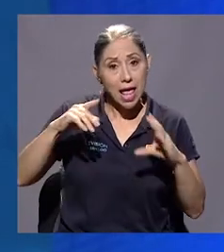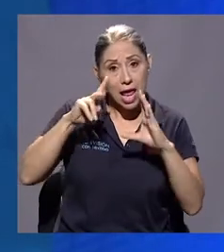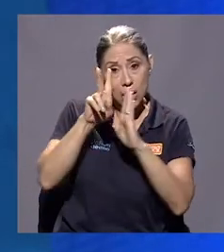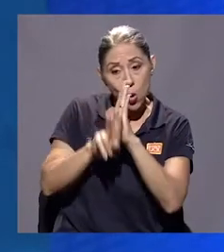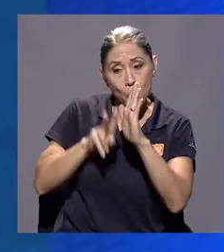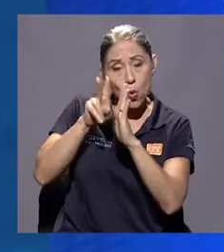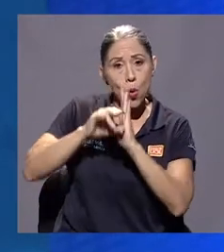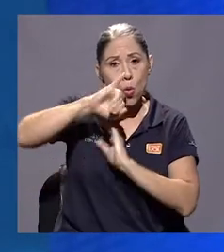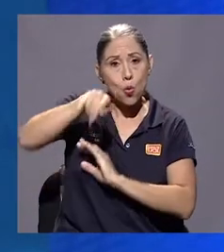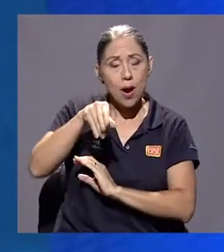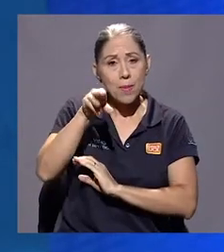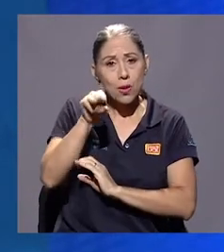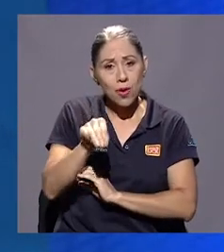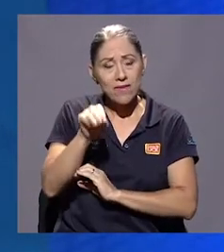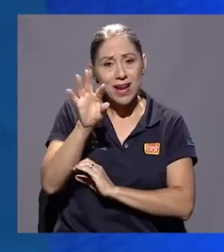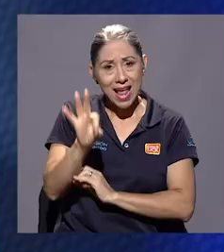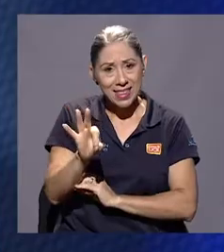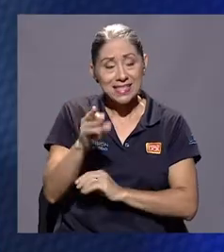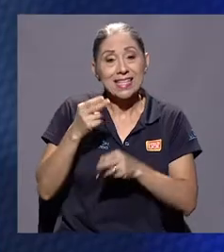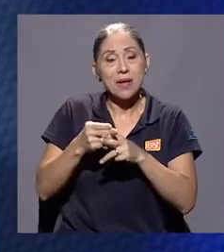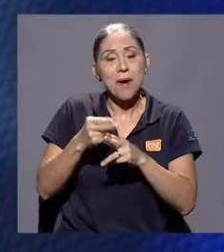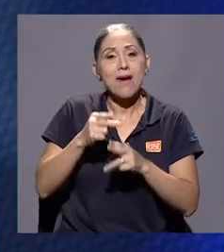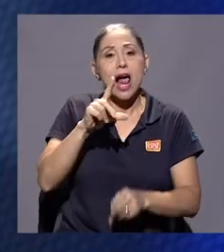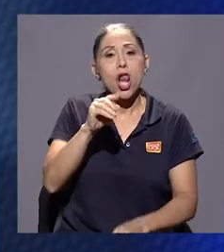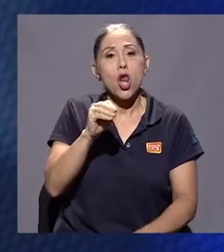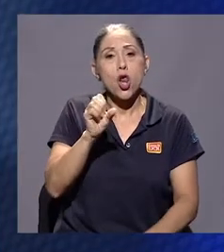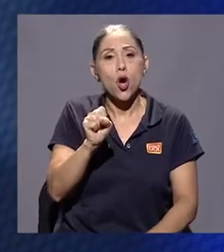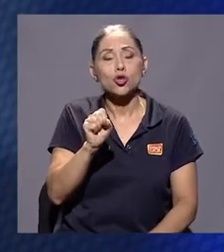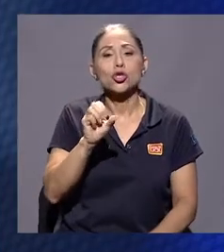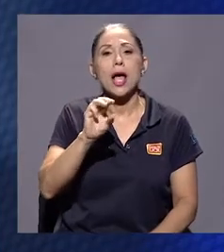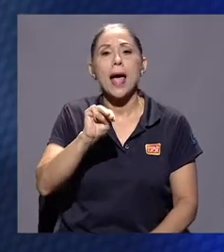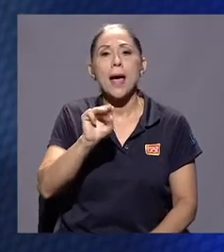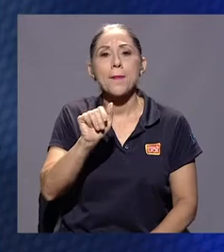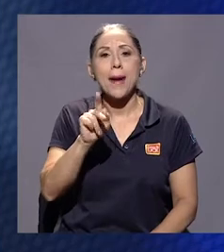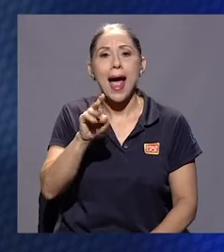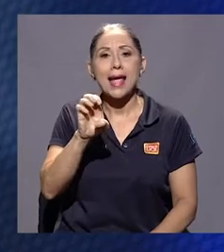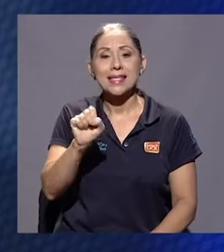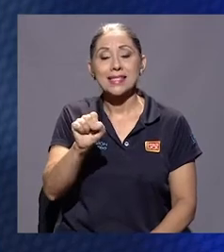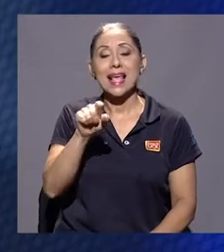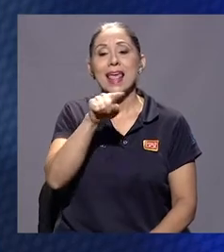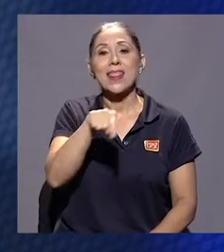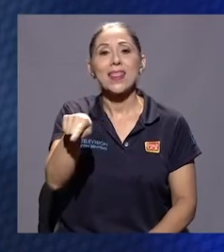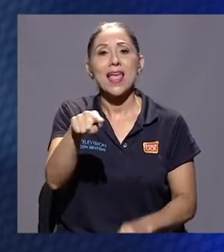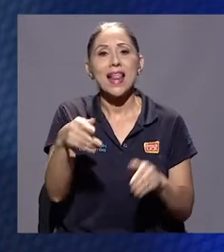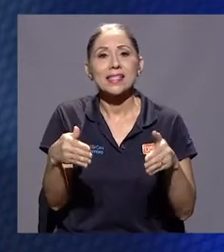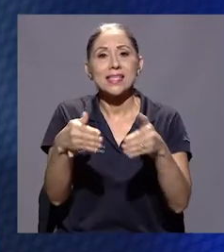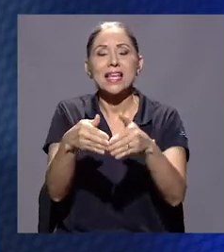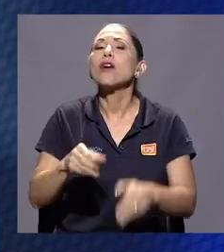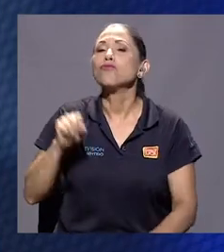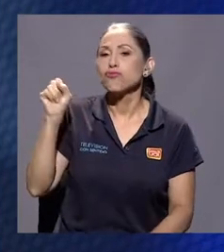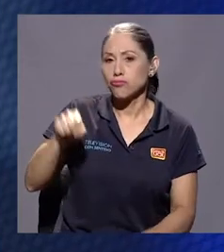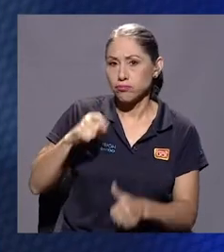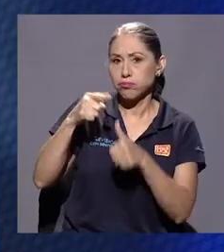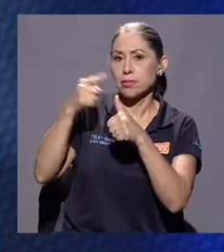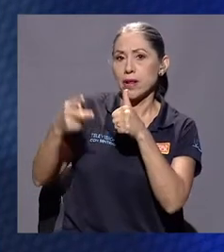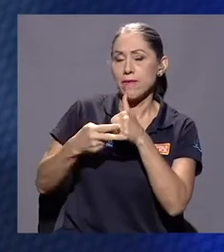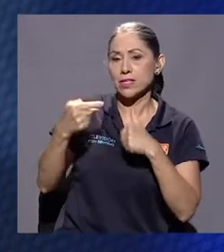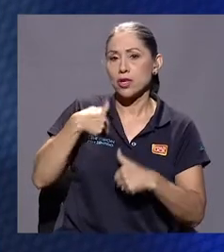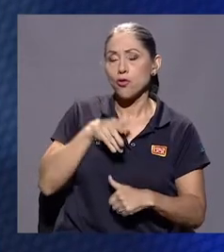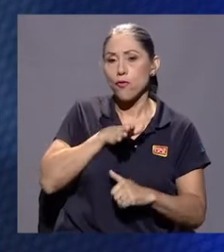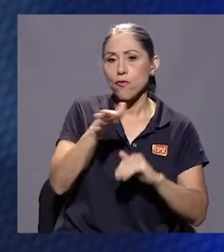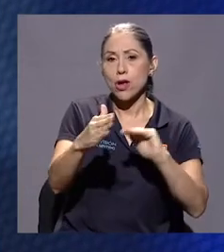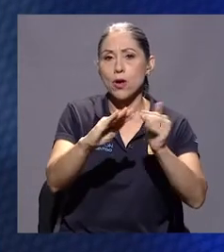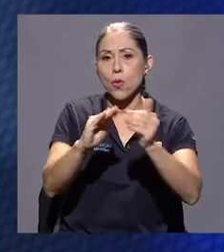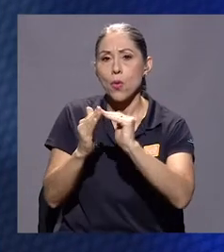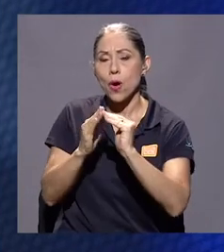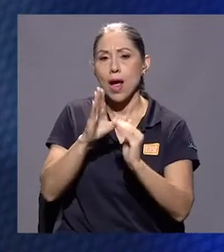Fernández, Los maes de la esquina. Exactamente, sí. Ahí estábamos, bueno, ahí fue la primera vez que yo fui a la Carpio, que